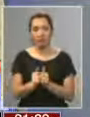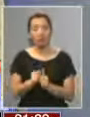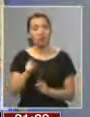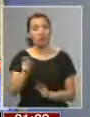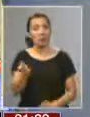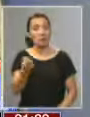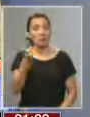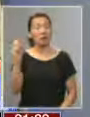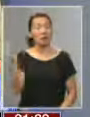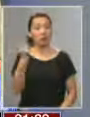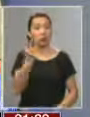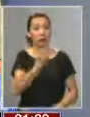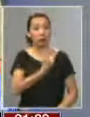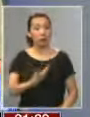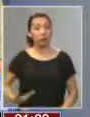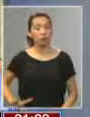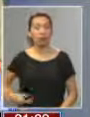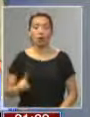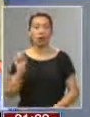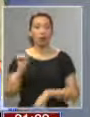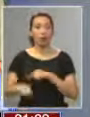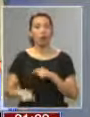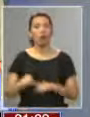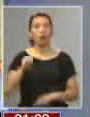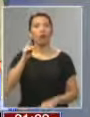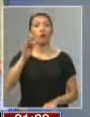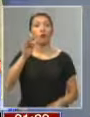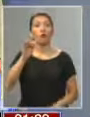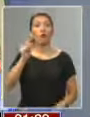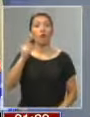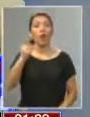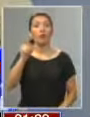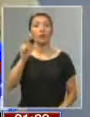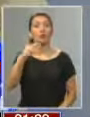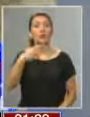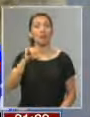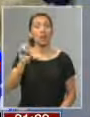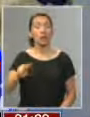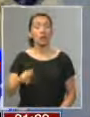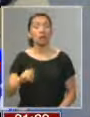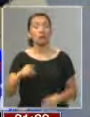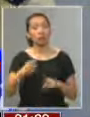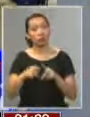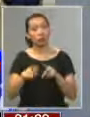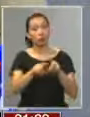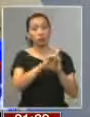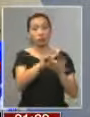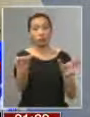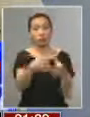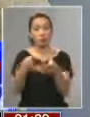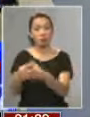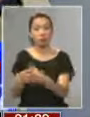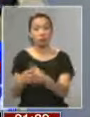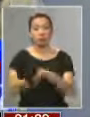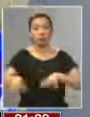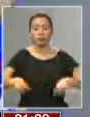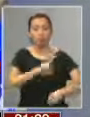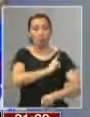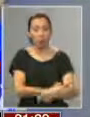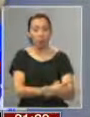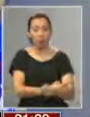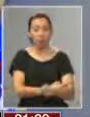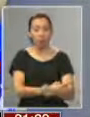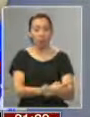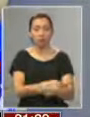un primer vicepresidente que no quiso asumir, Fuad Chaín, el diputado Fuad Chaín. Pero luego, como todos estos grupos se reparten el poder, tienen